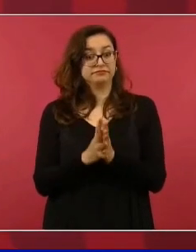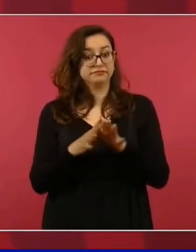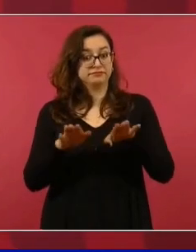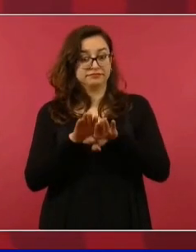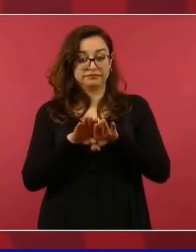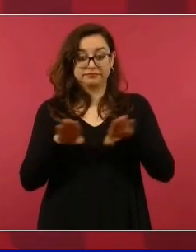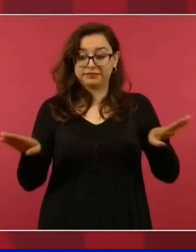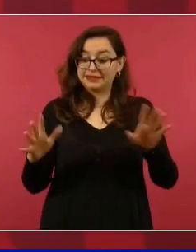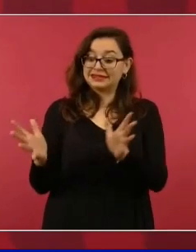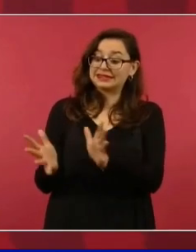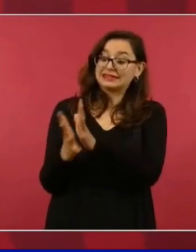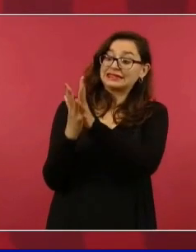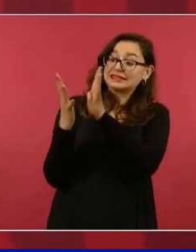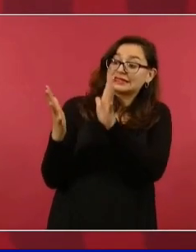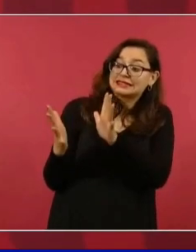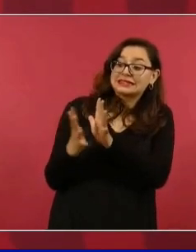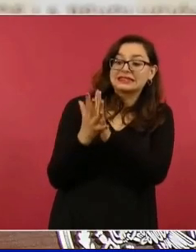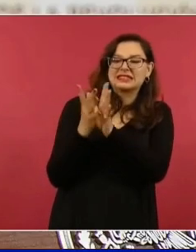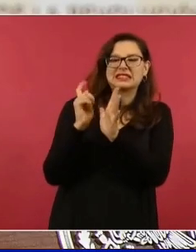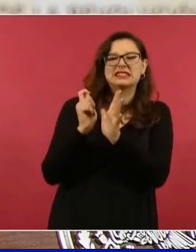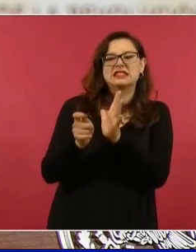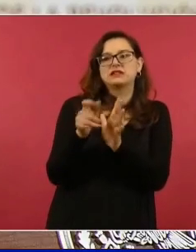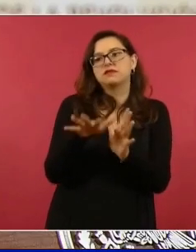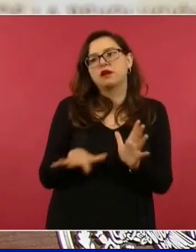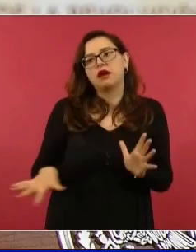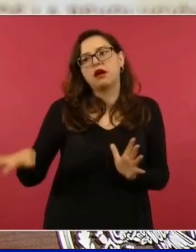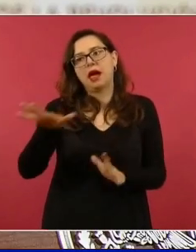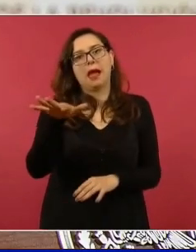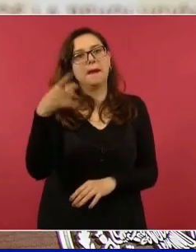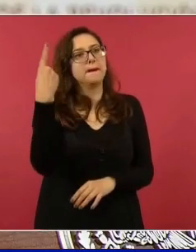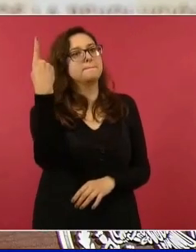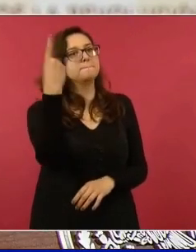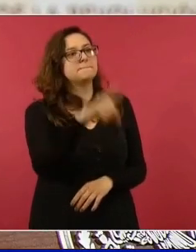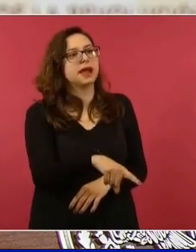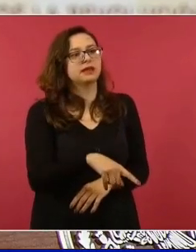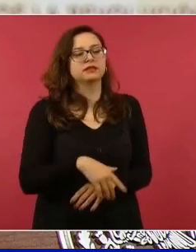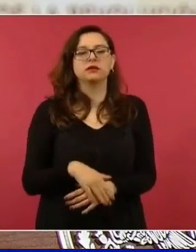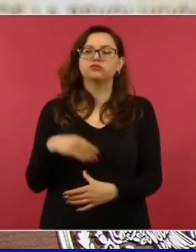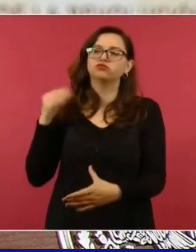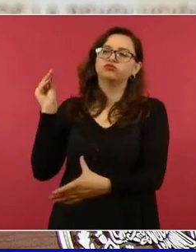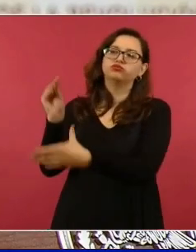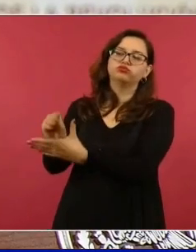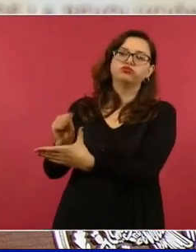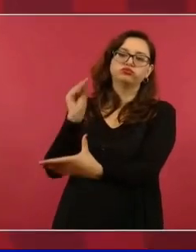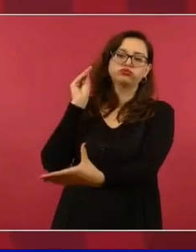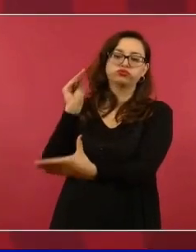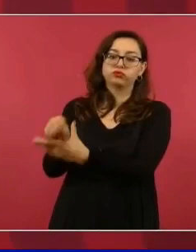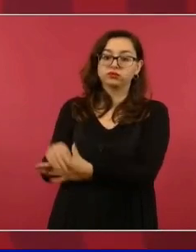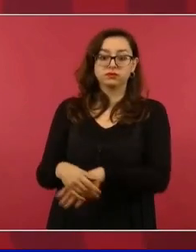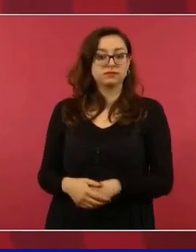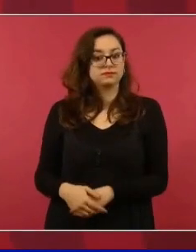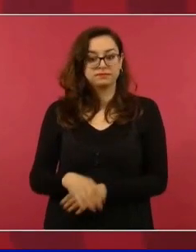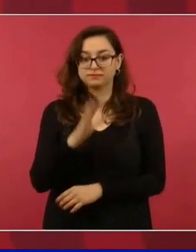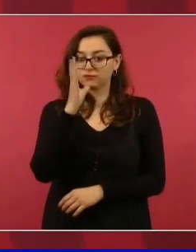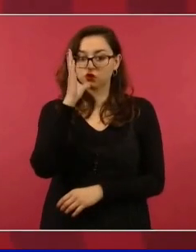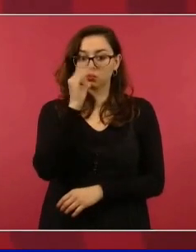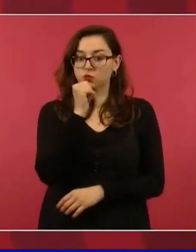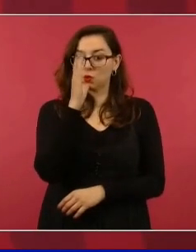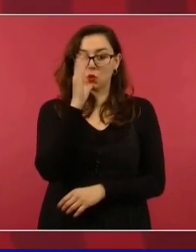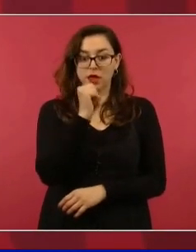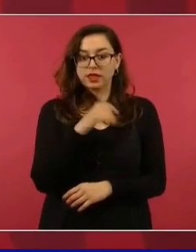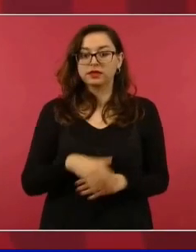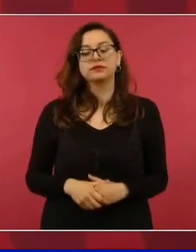puede ser ignorado y no nos conformamos con la democracia